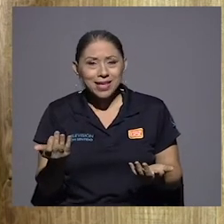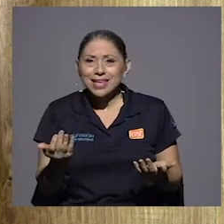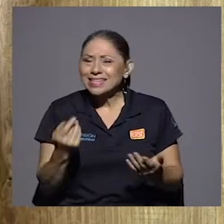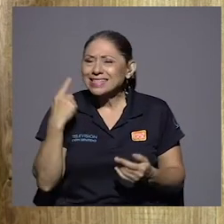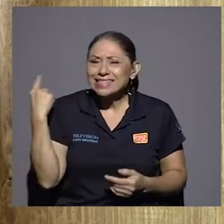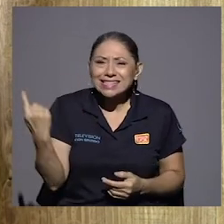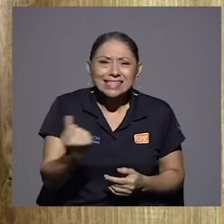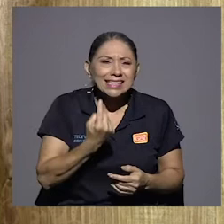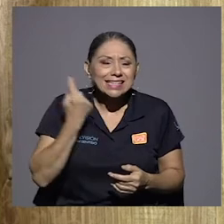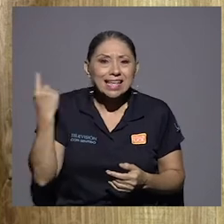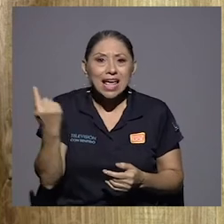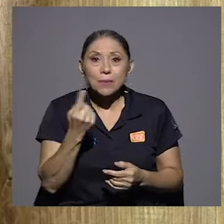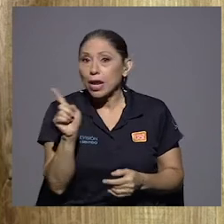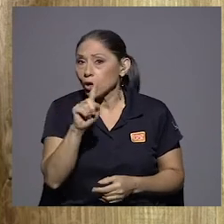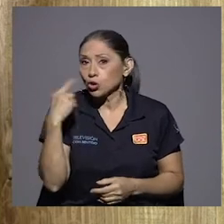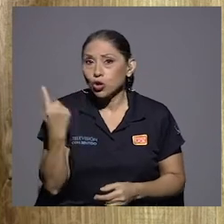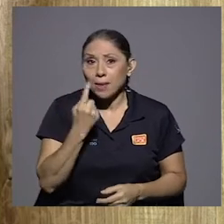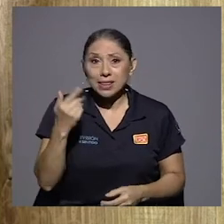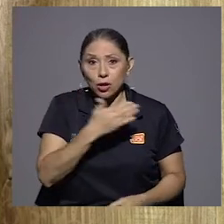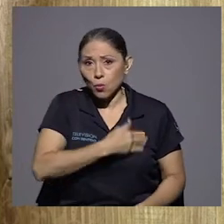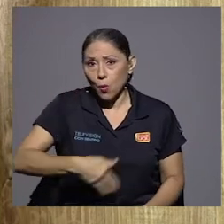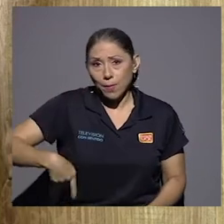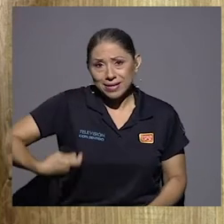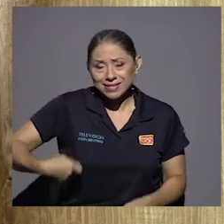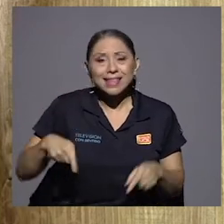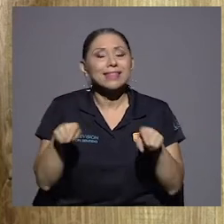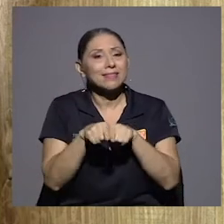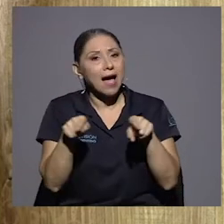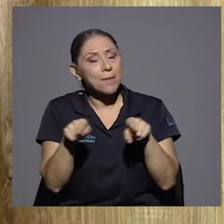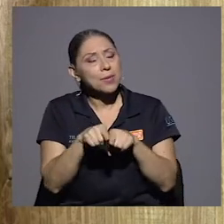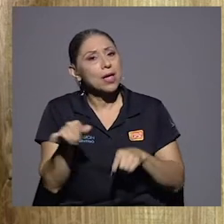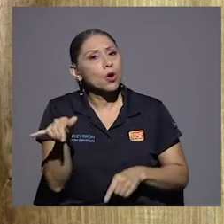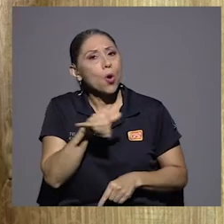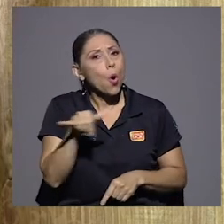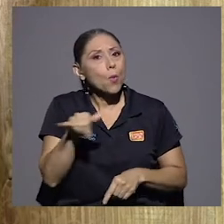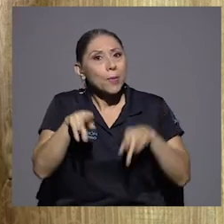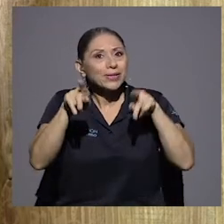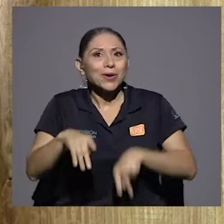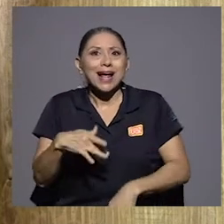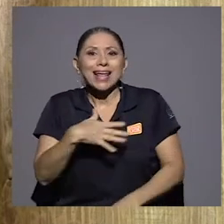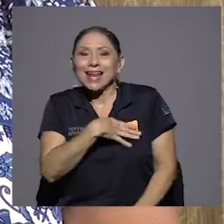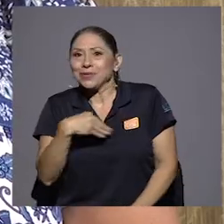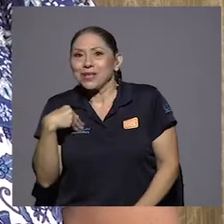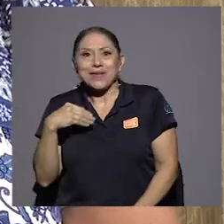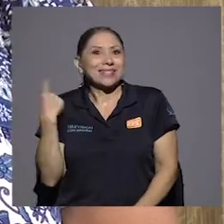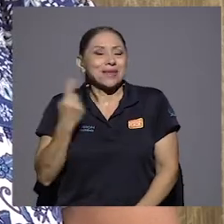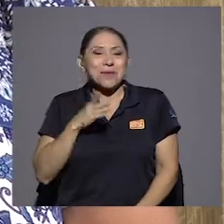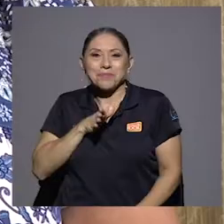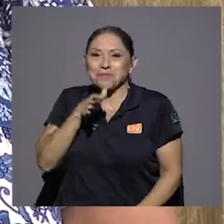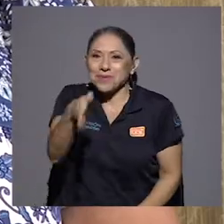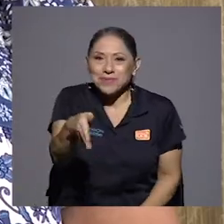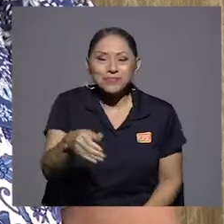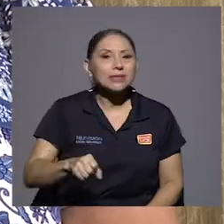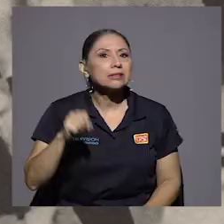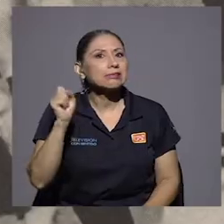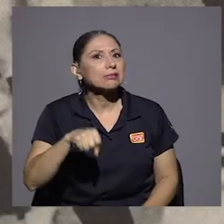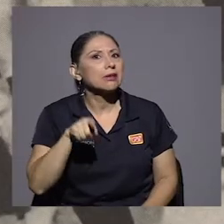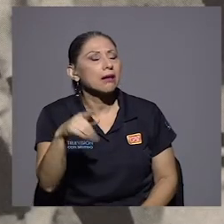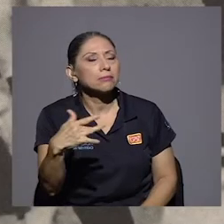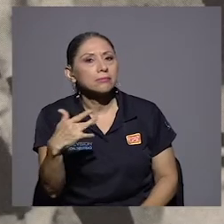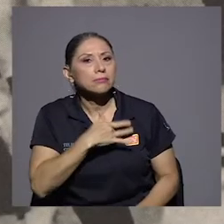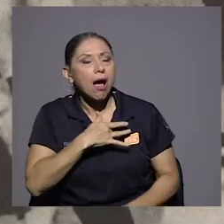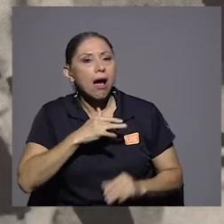actividades siempre, no solamente como presidente, sino también como un aficionado más. Sí, el fútbol le encantaba.